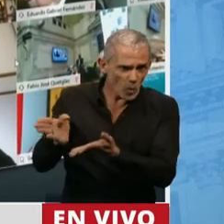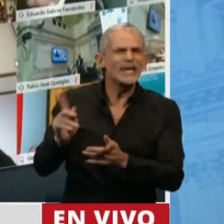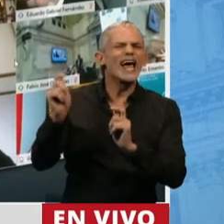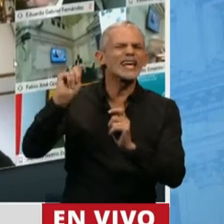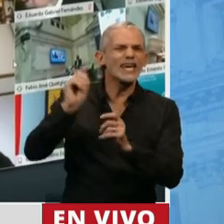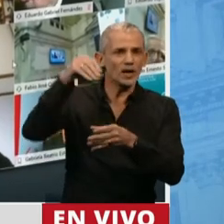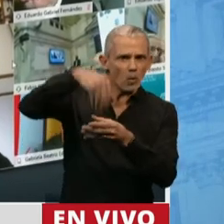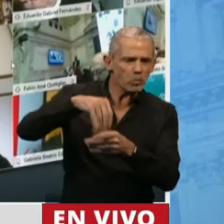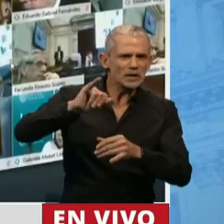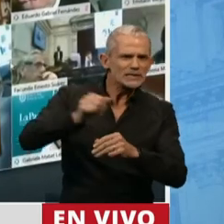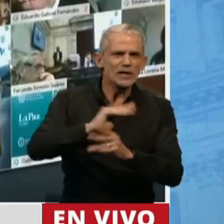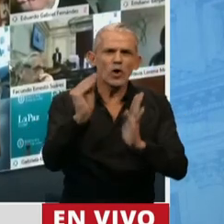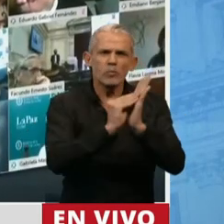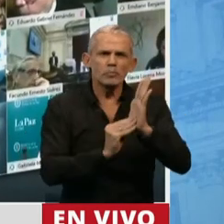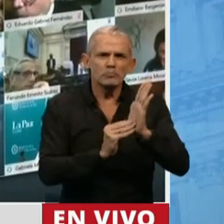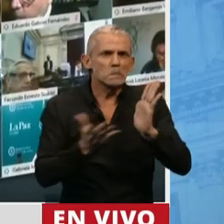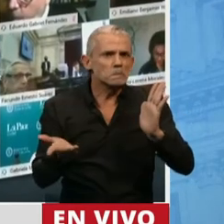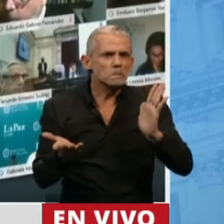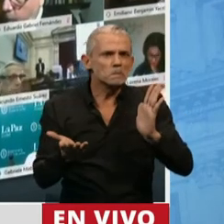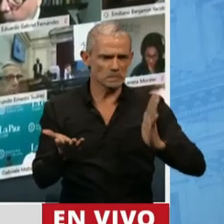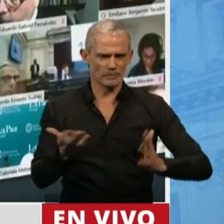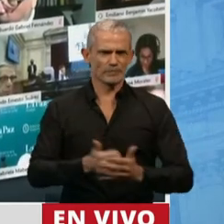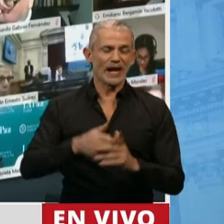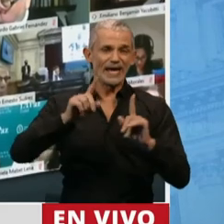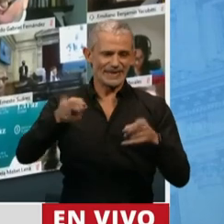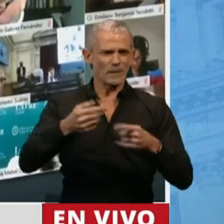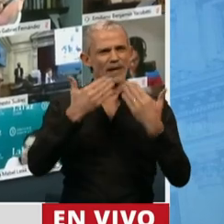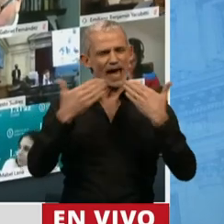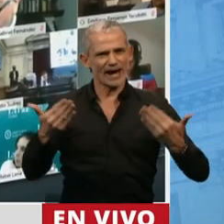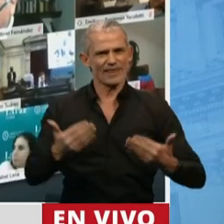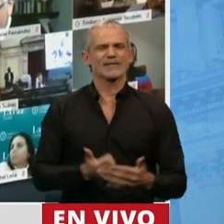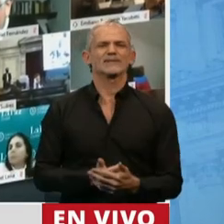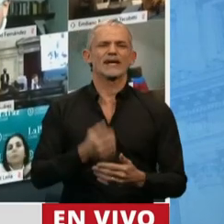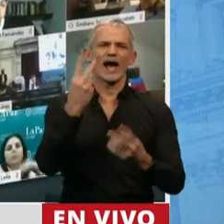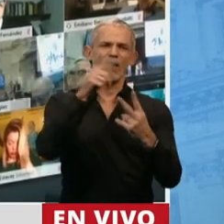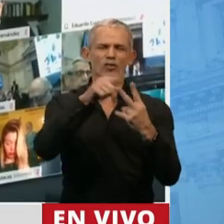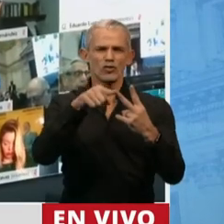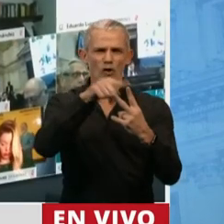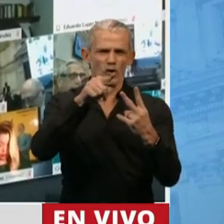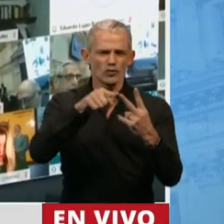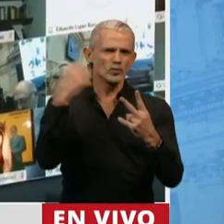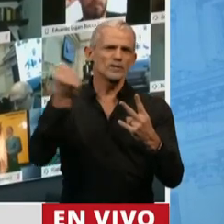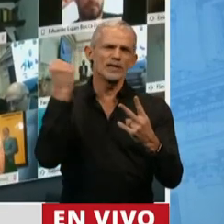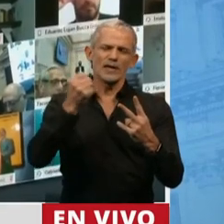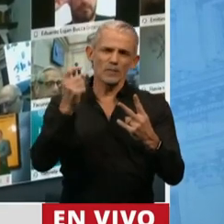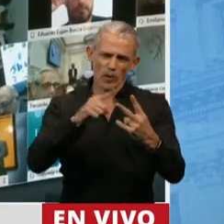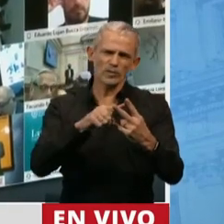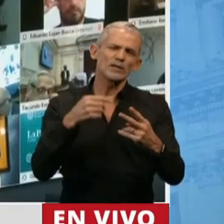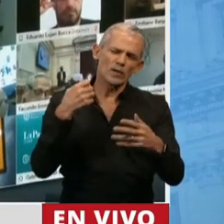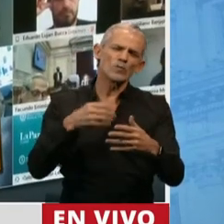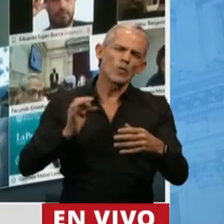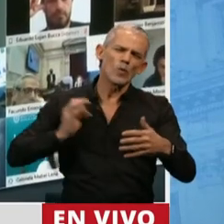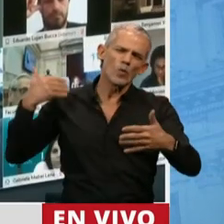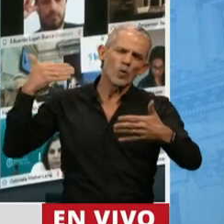ingresan o no al régimen. Y sí, no dejar de agradecer dos de las cuestiones que pedimos durante mucho